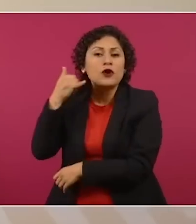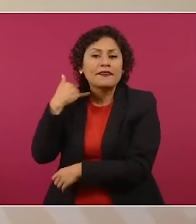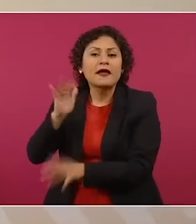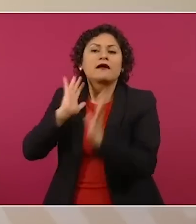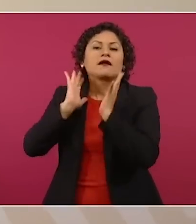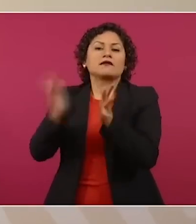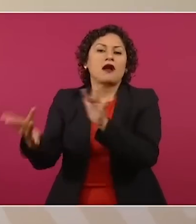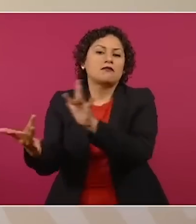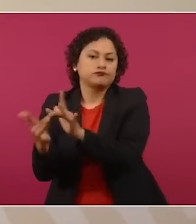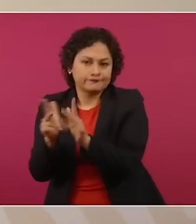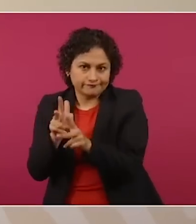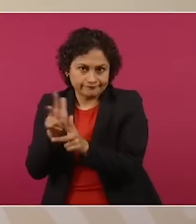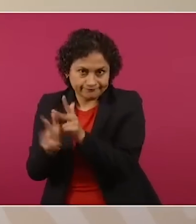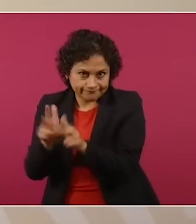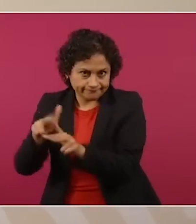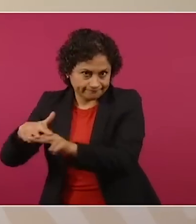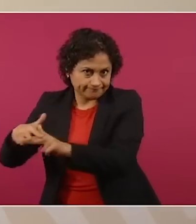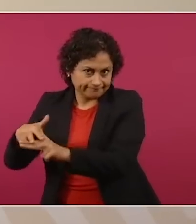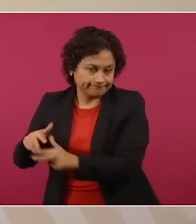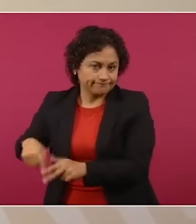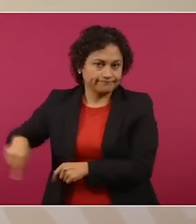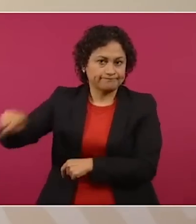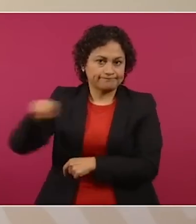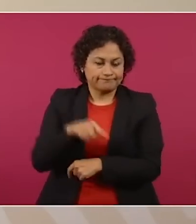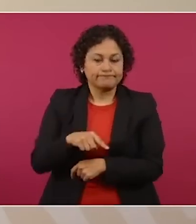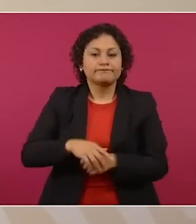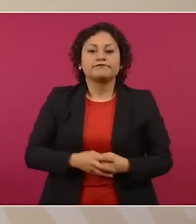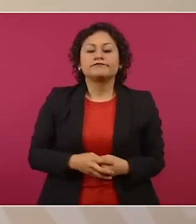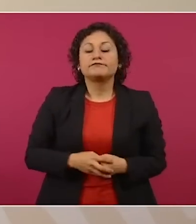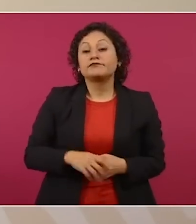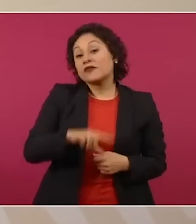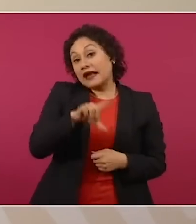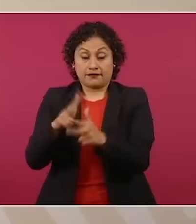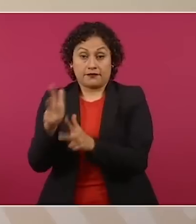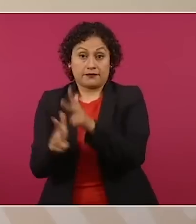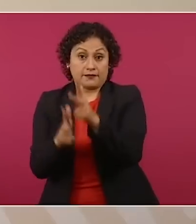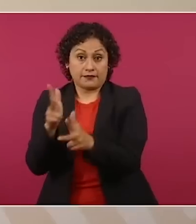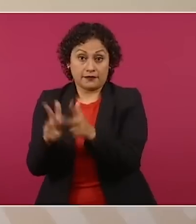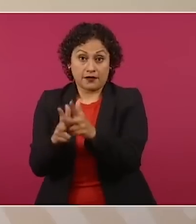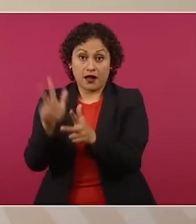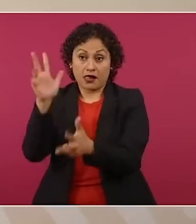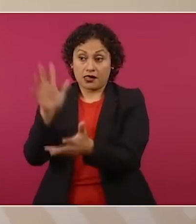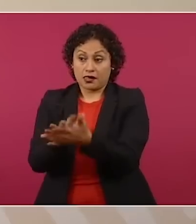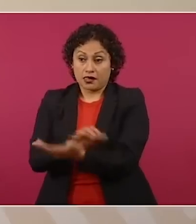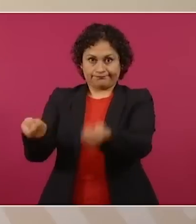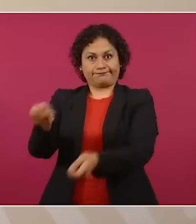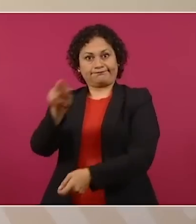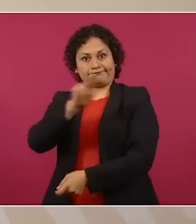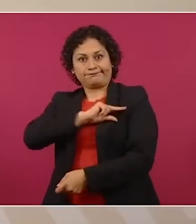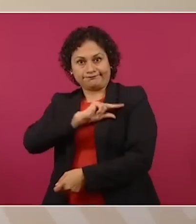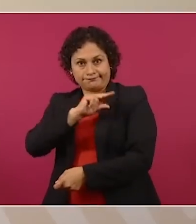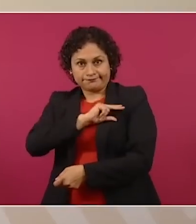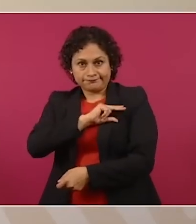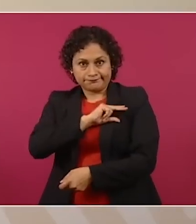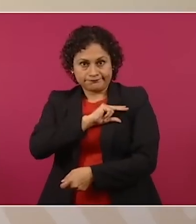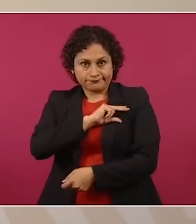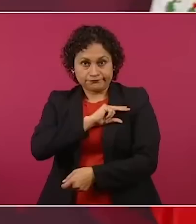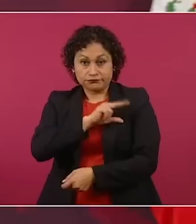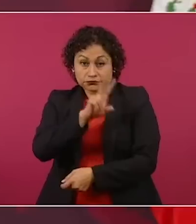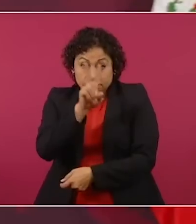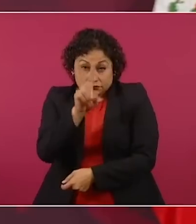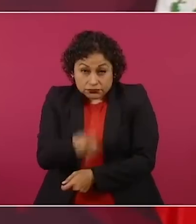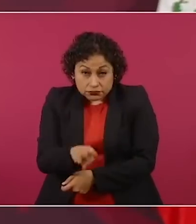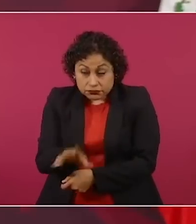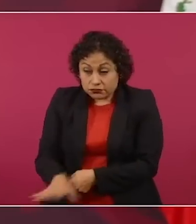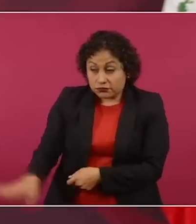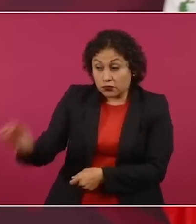Cuando desmantelan los ferrocarriles, cuando los privatizan, tenían tan abandonado al